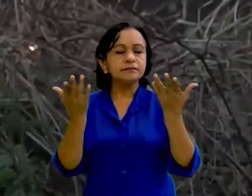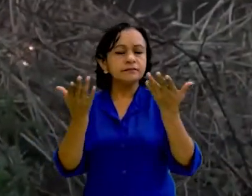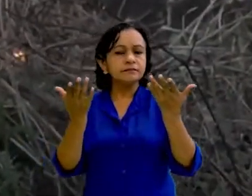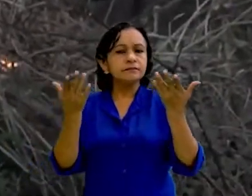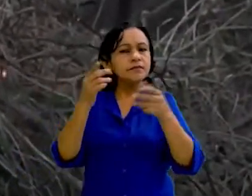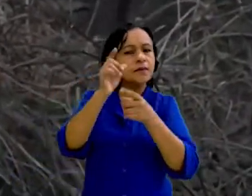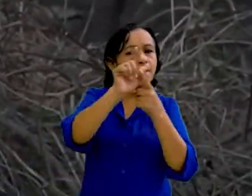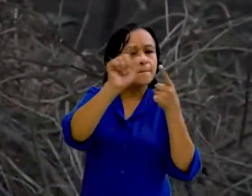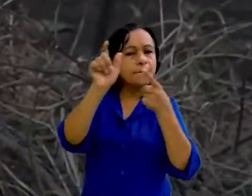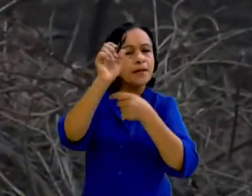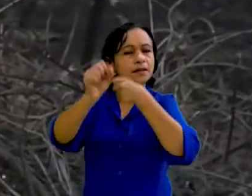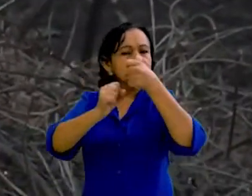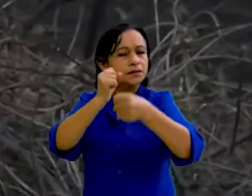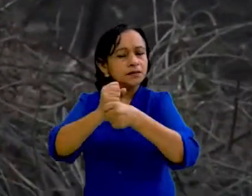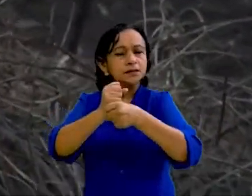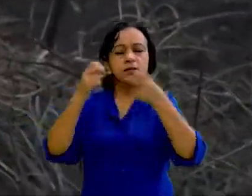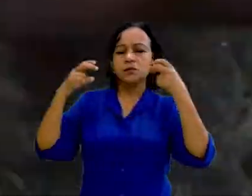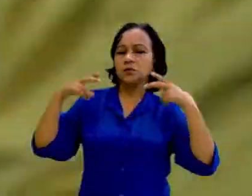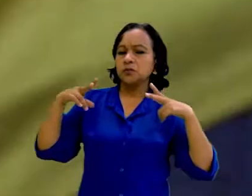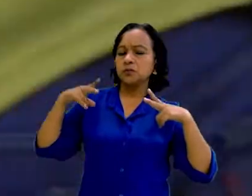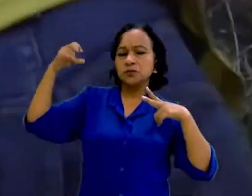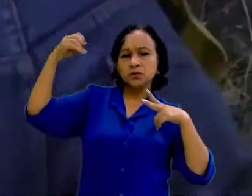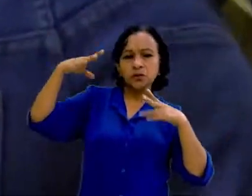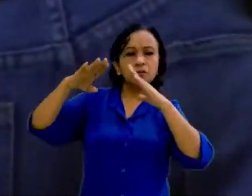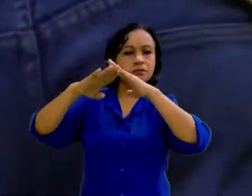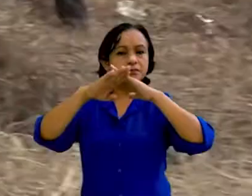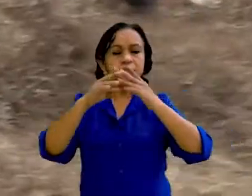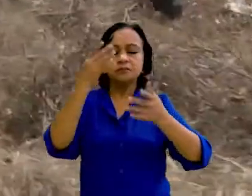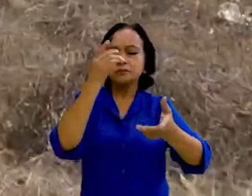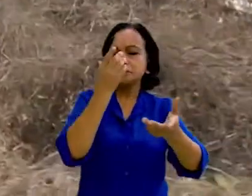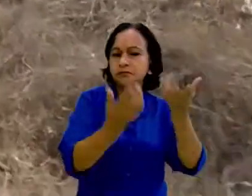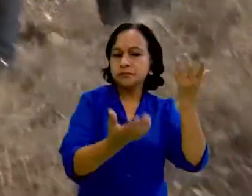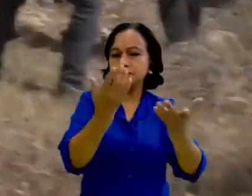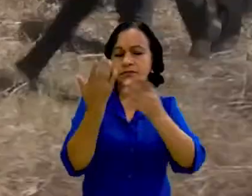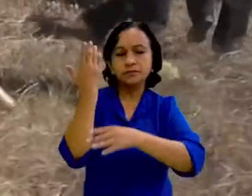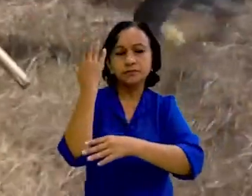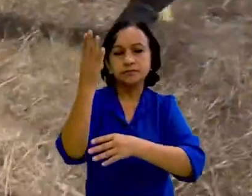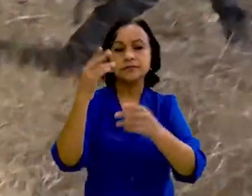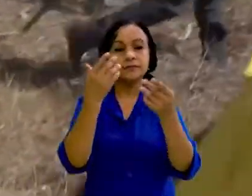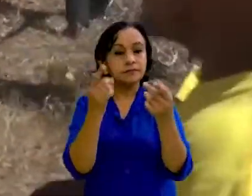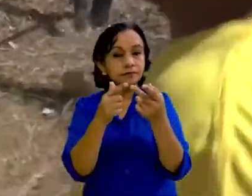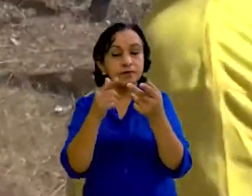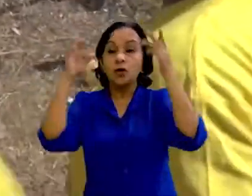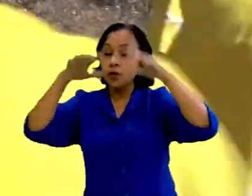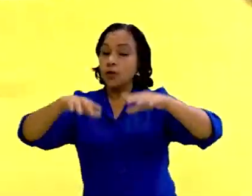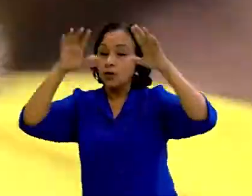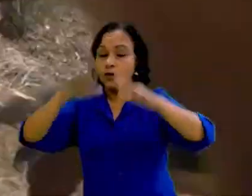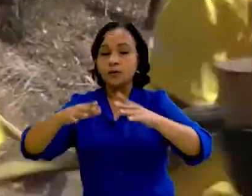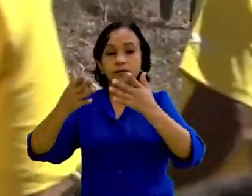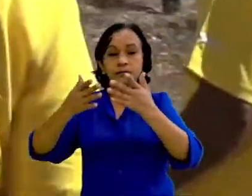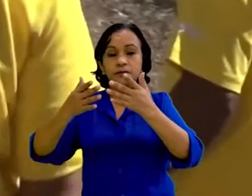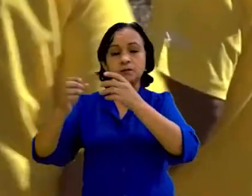la época del año. Estos son el plan verano, plan de prevención, prevención y control de incendios forestales y agropecuarios, plan invierno,